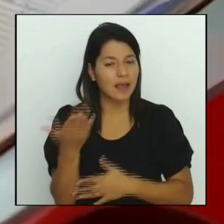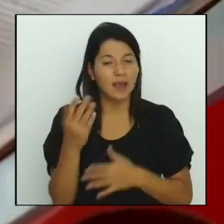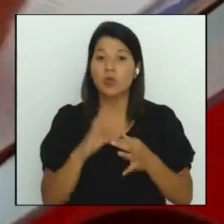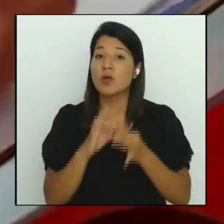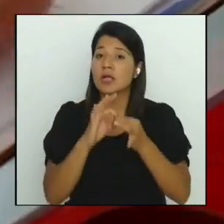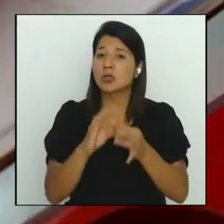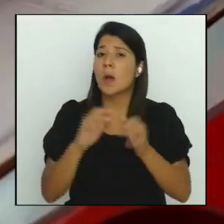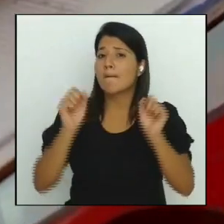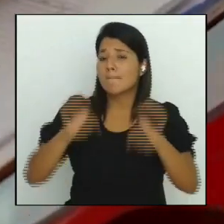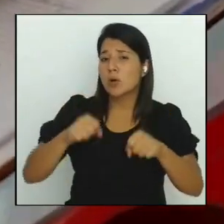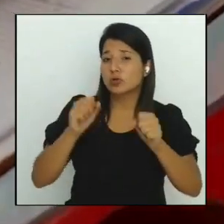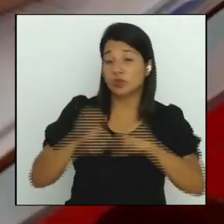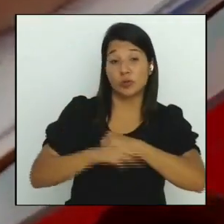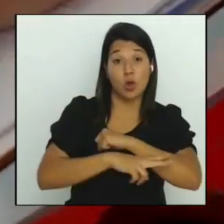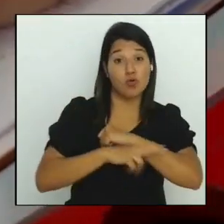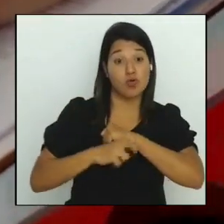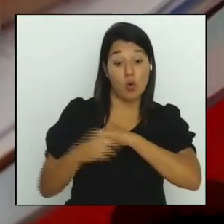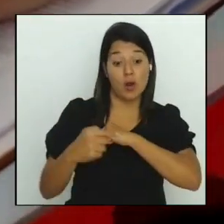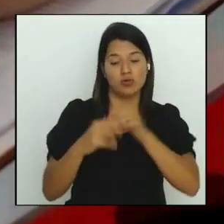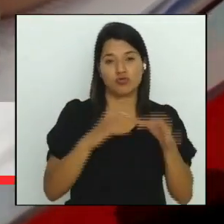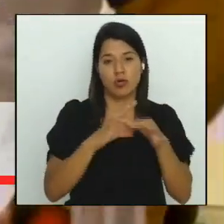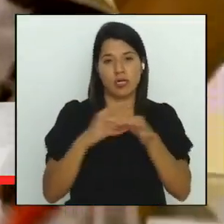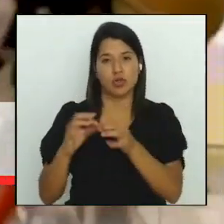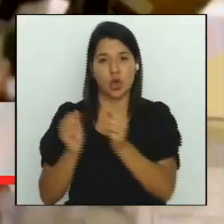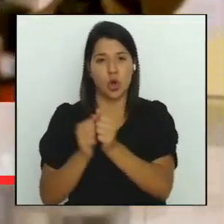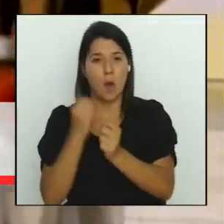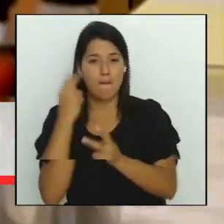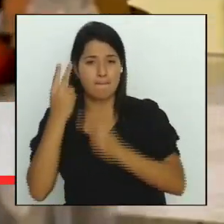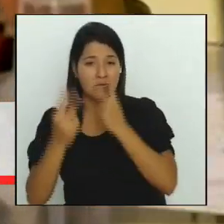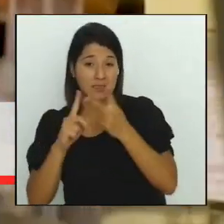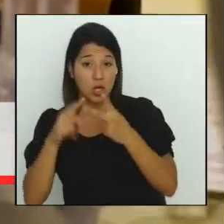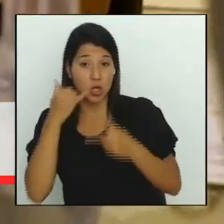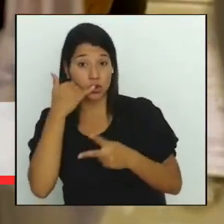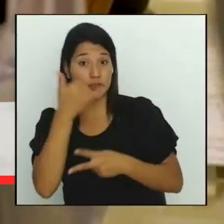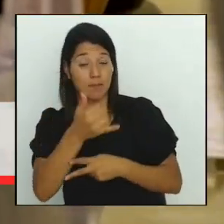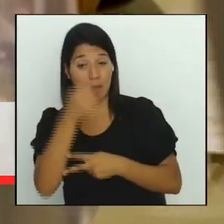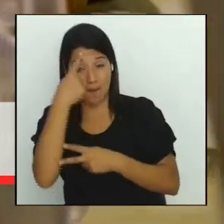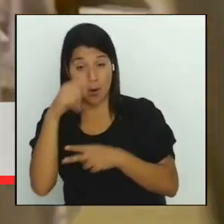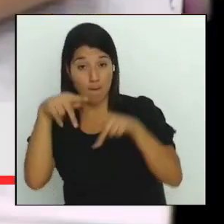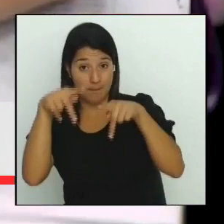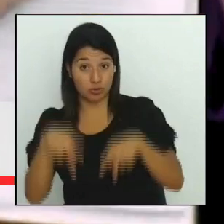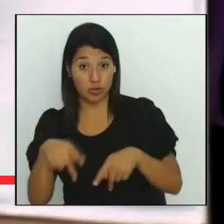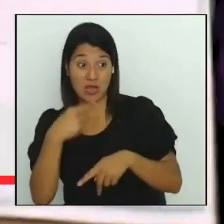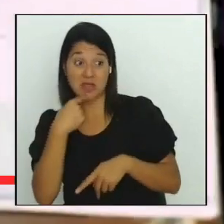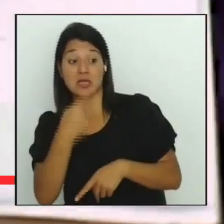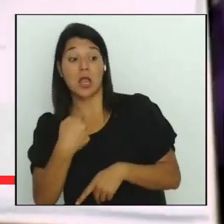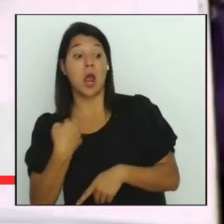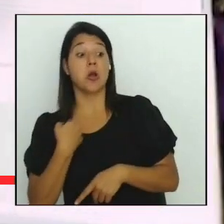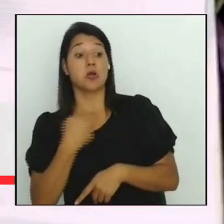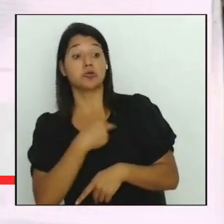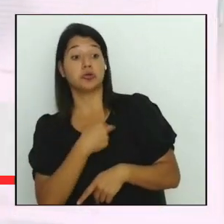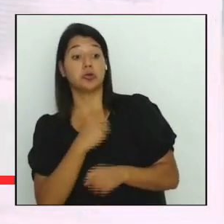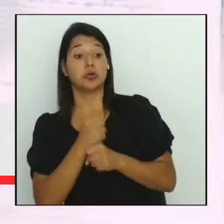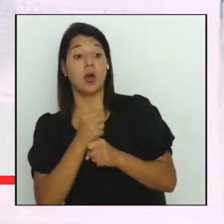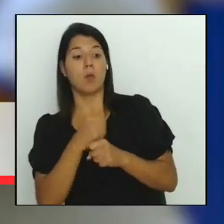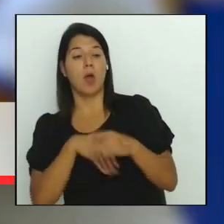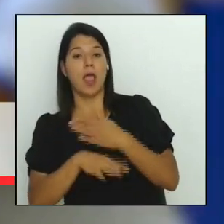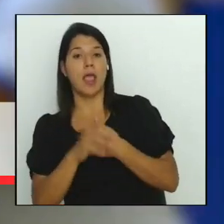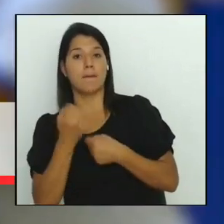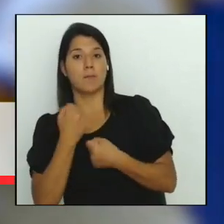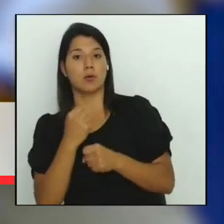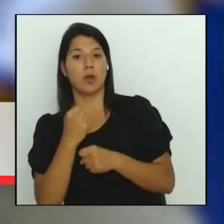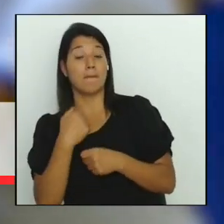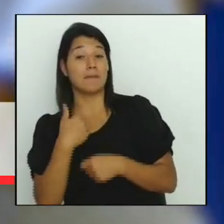estafas relacionadas con visitas o llamadas de personas que se hacen pasar por funcionarios de esta cartera. Al